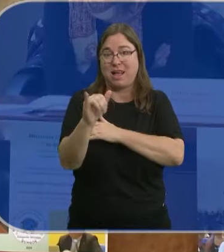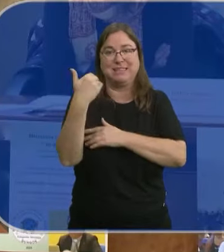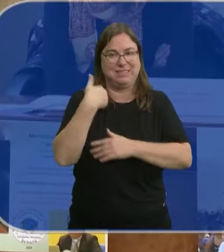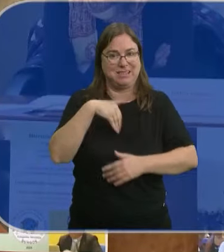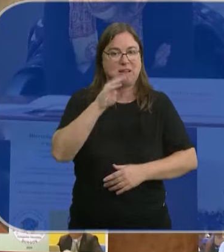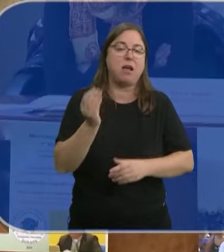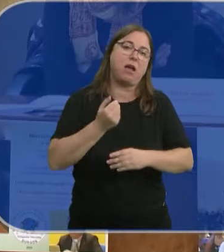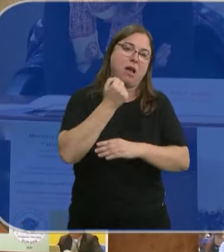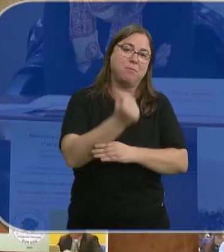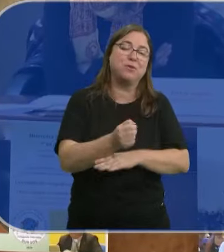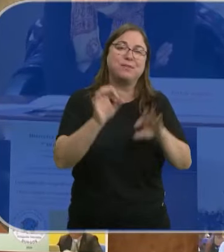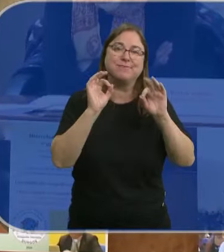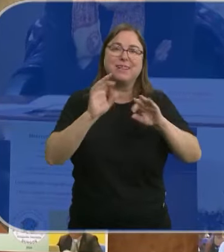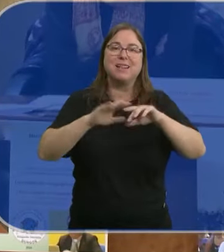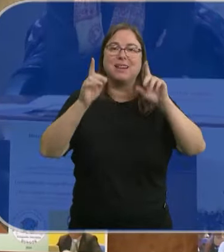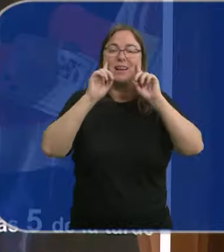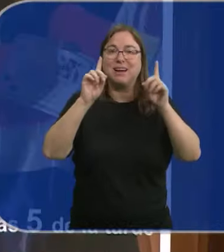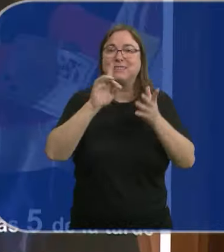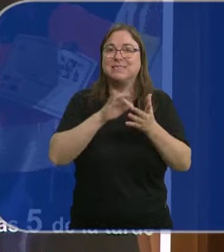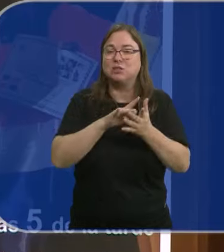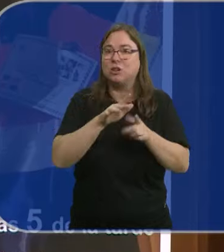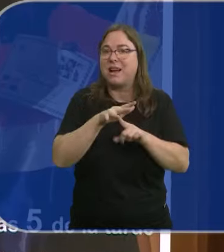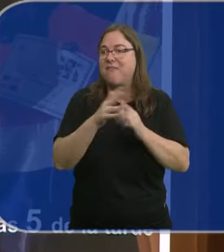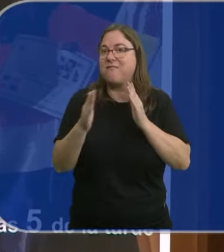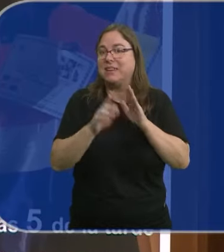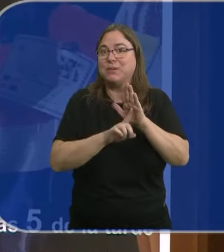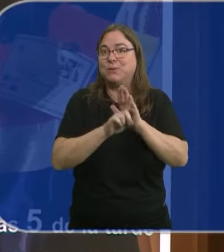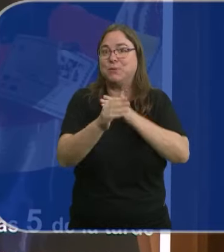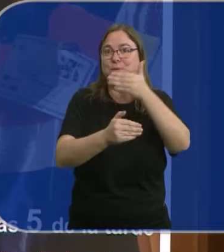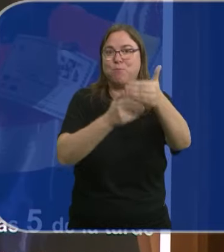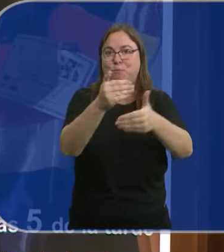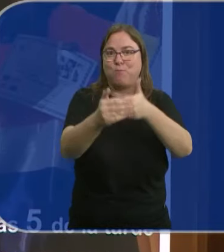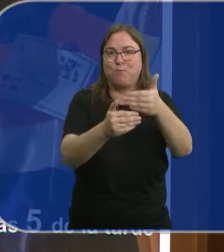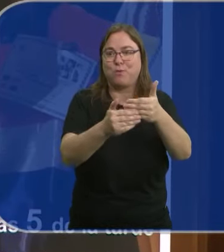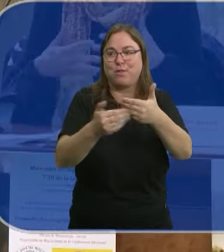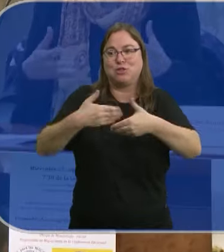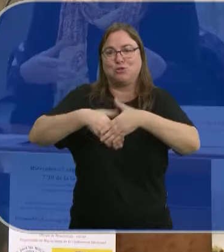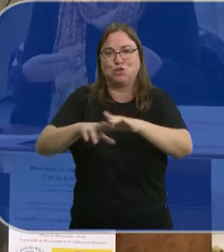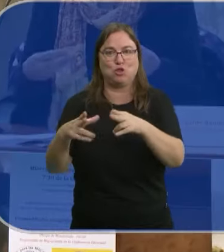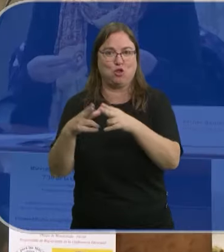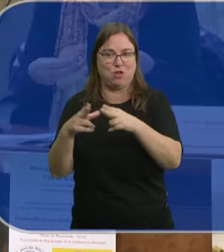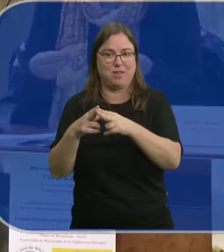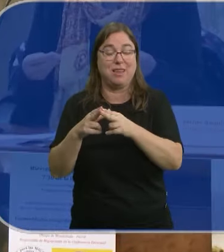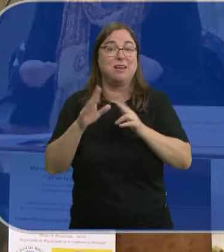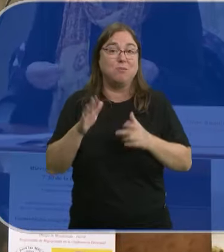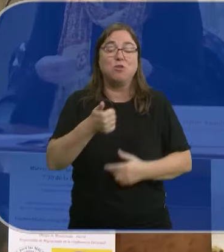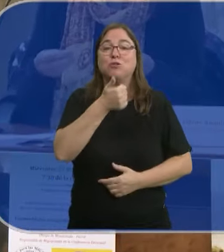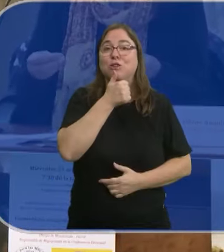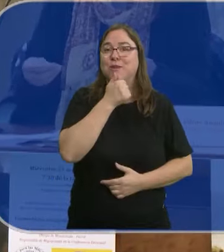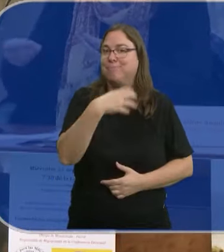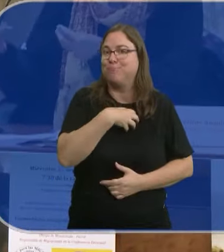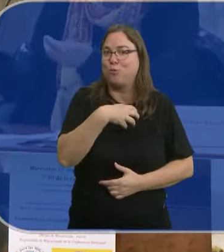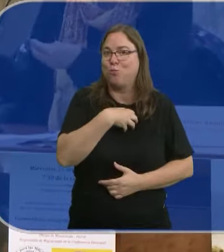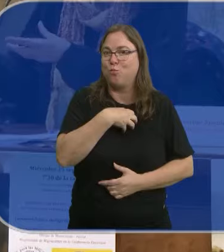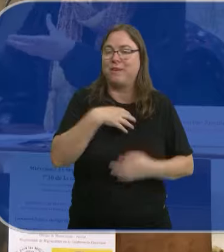que ya existen, especialmente para casos que se encuentran en una fase avanzada del proceso de inserción en la sociedad, pero que aún no